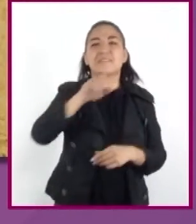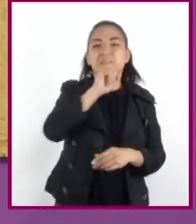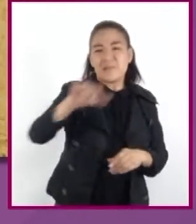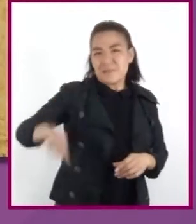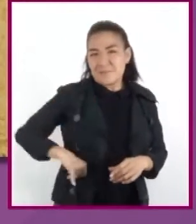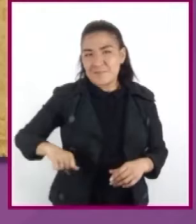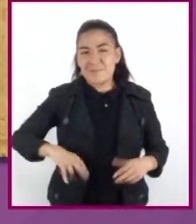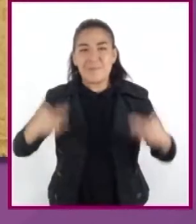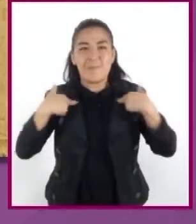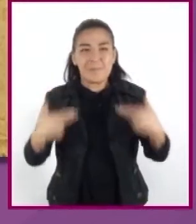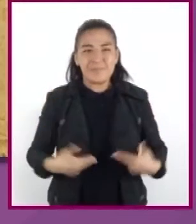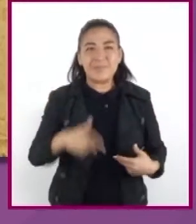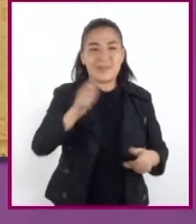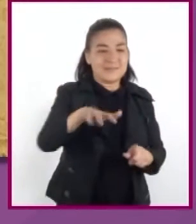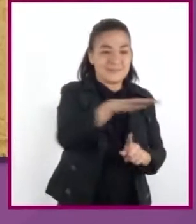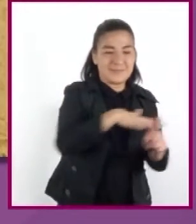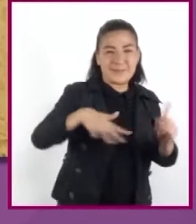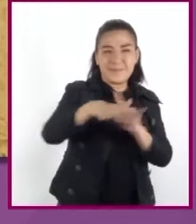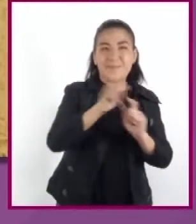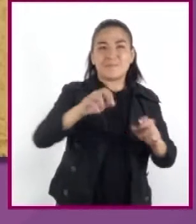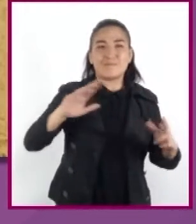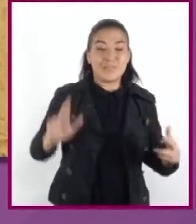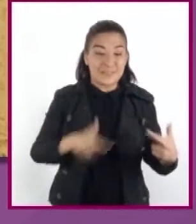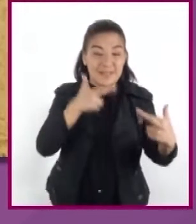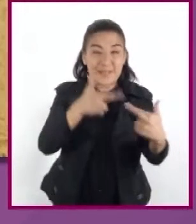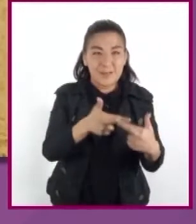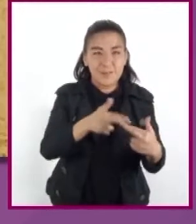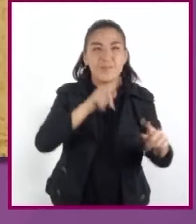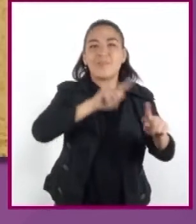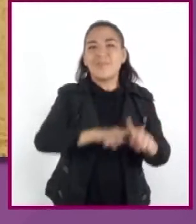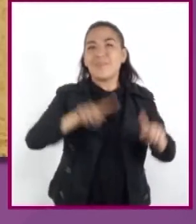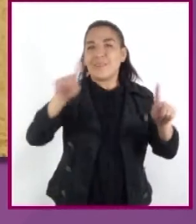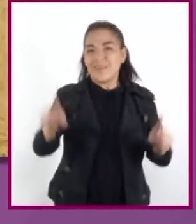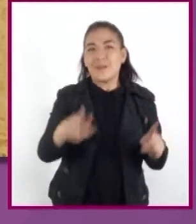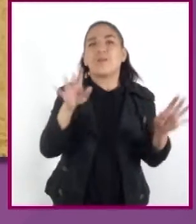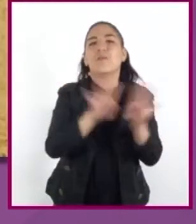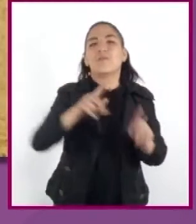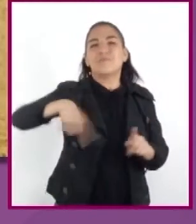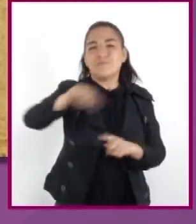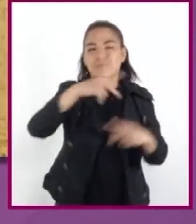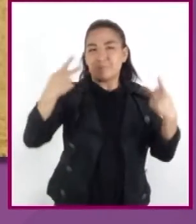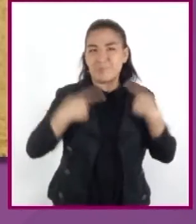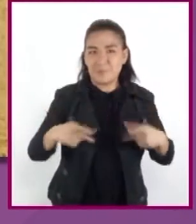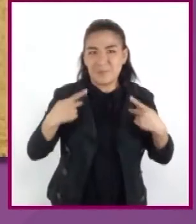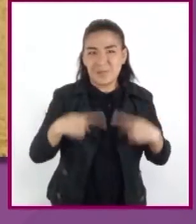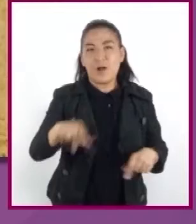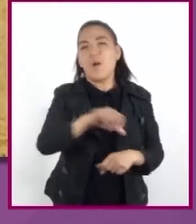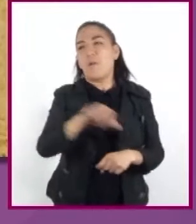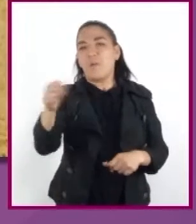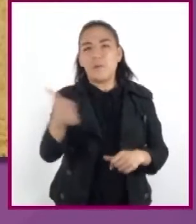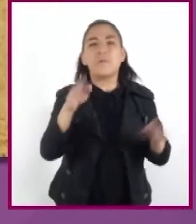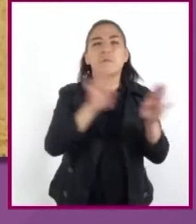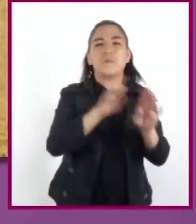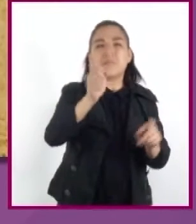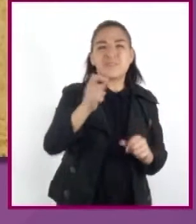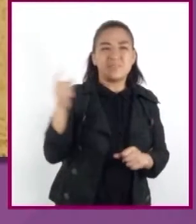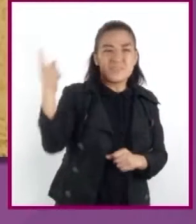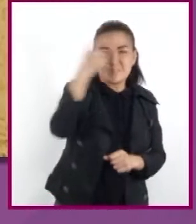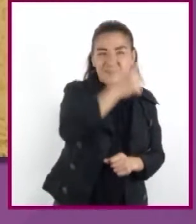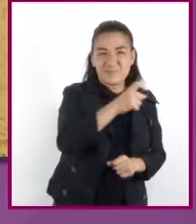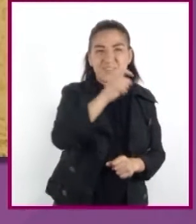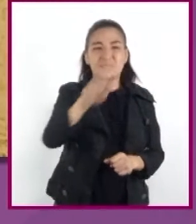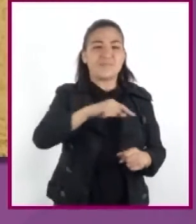compartidos entre las élites de diversas regiones, del dominio de unas sociedades sobre otras, de sus conflictos